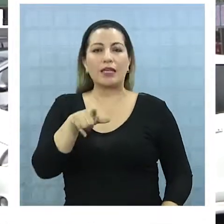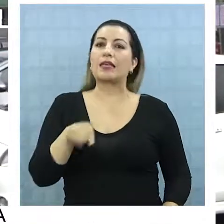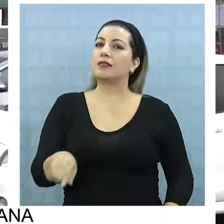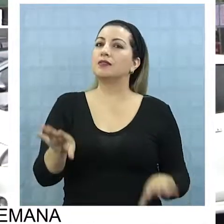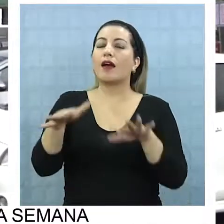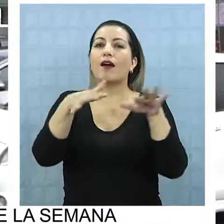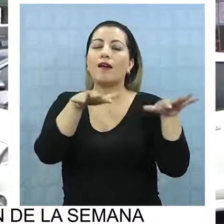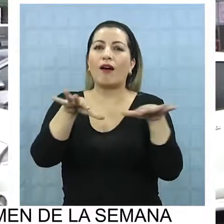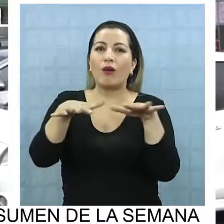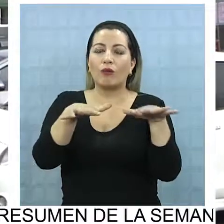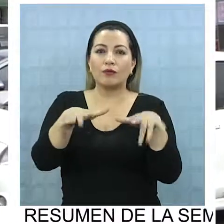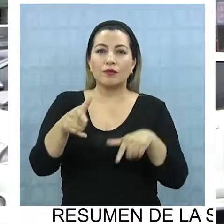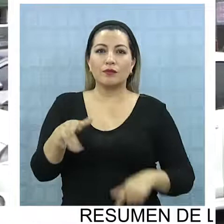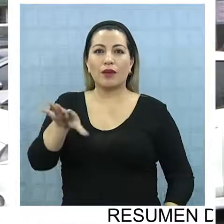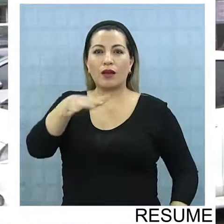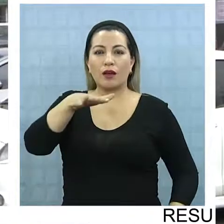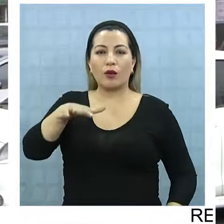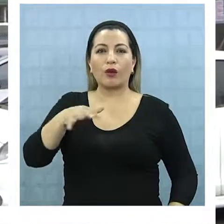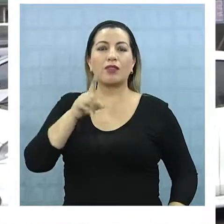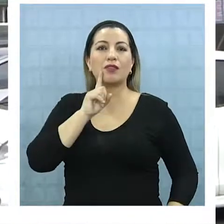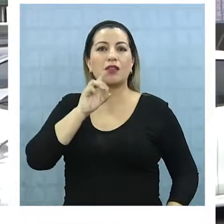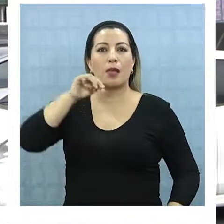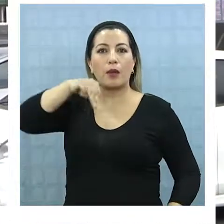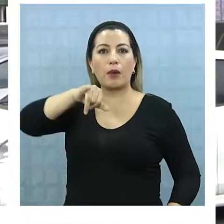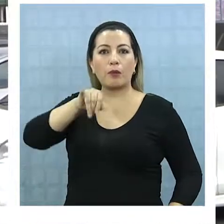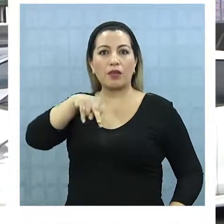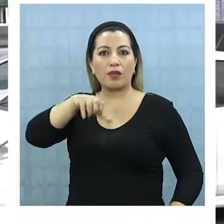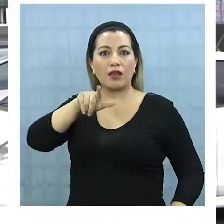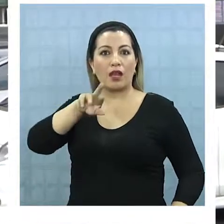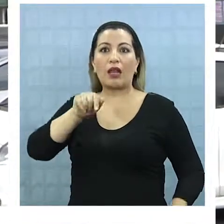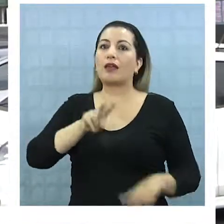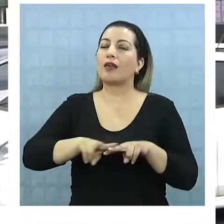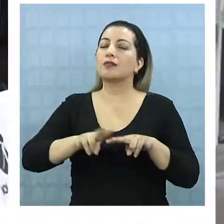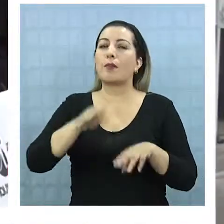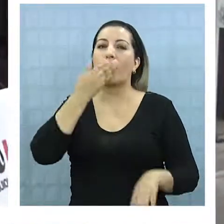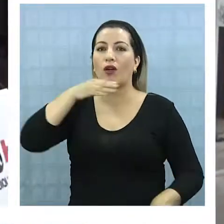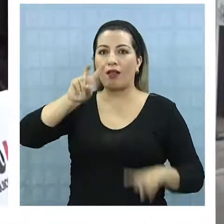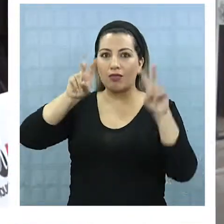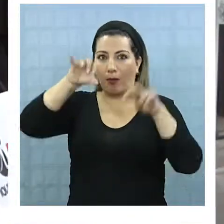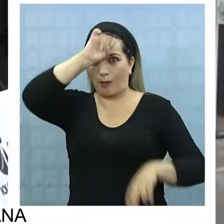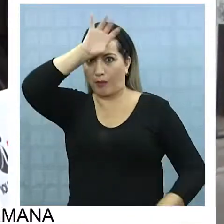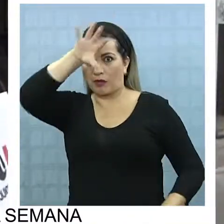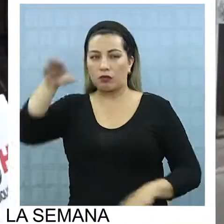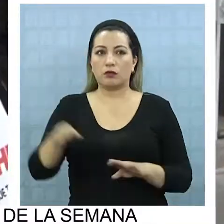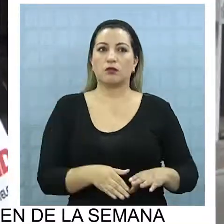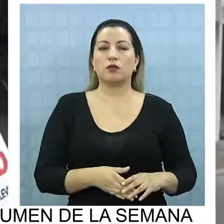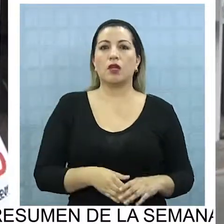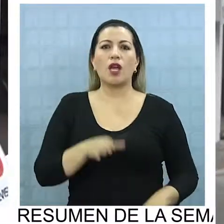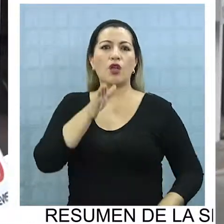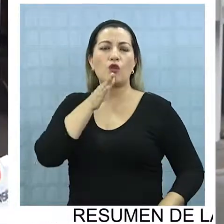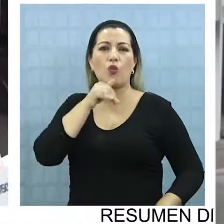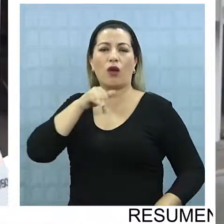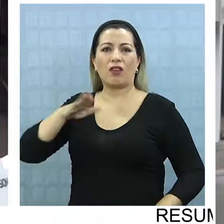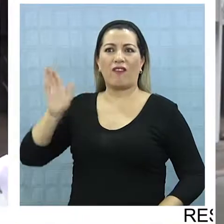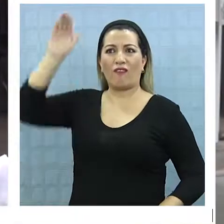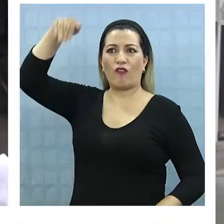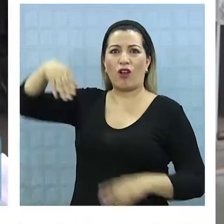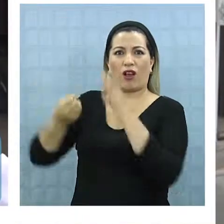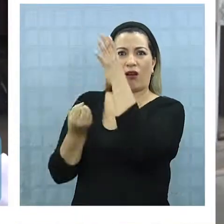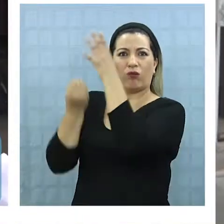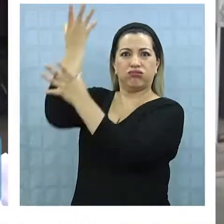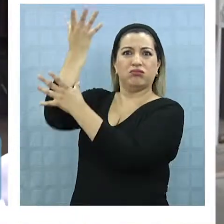pero es agua que traería minerales que benefician a la minería. No existen los volcanes que